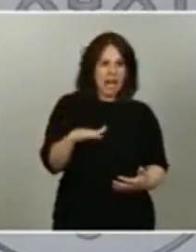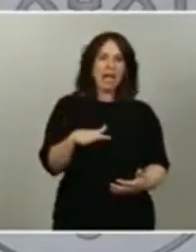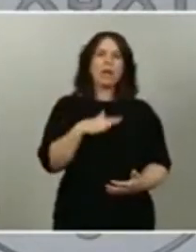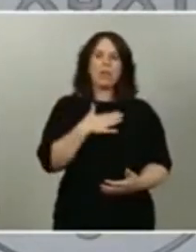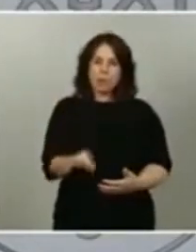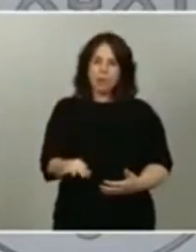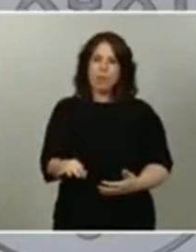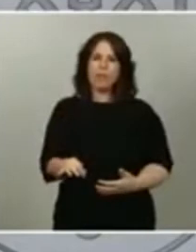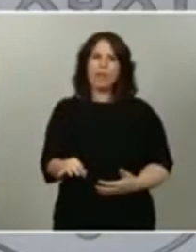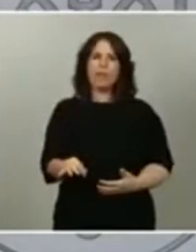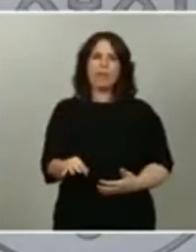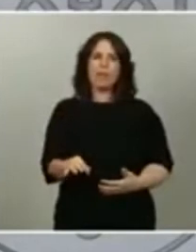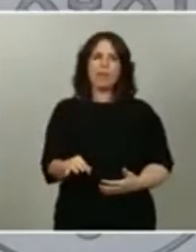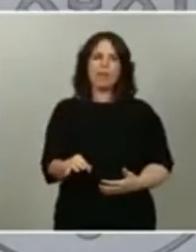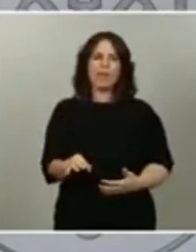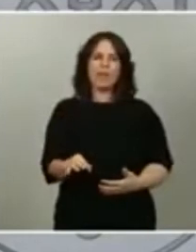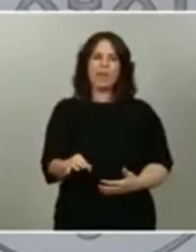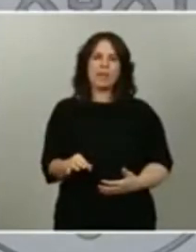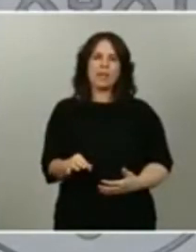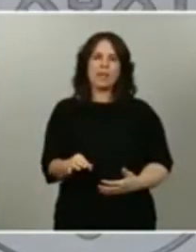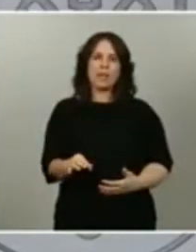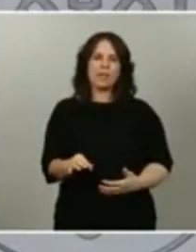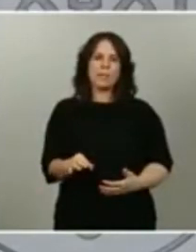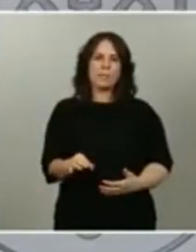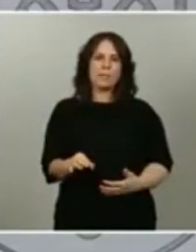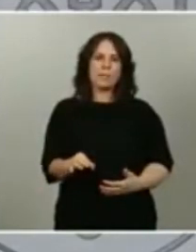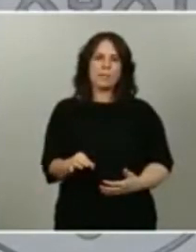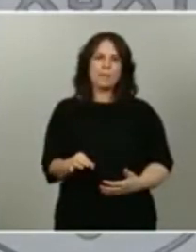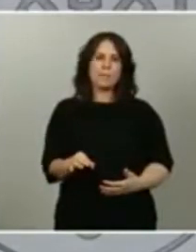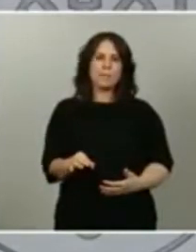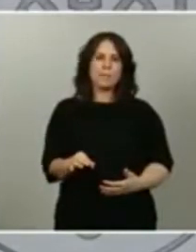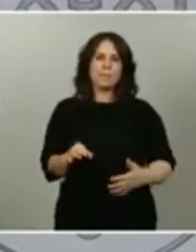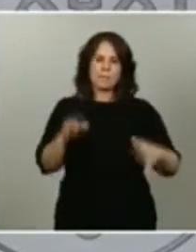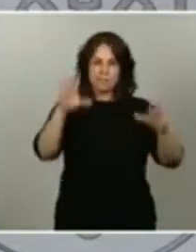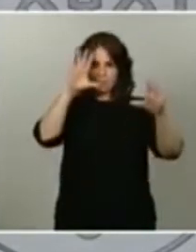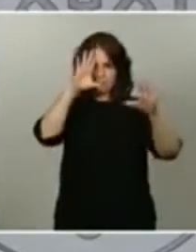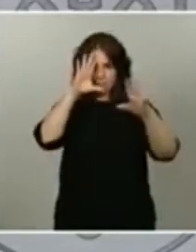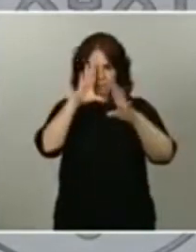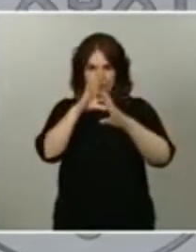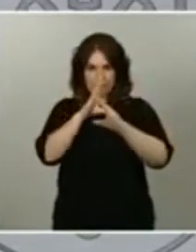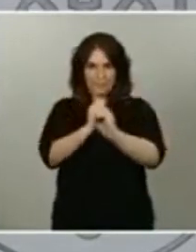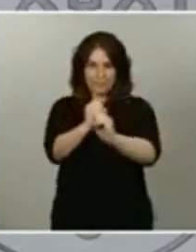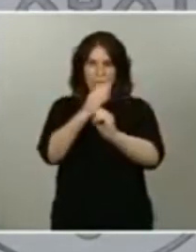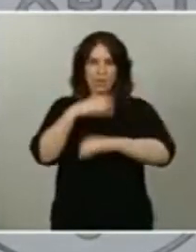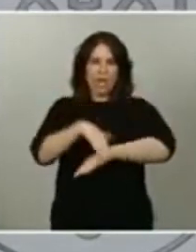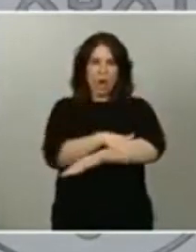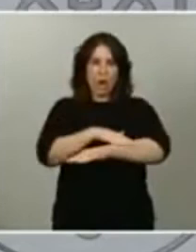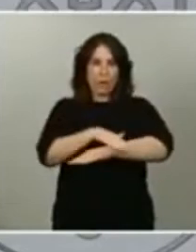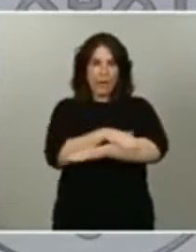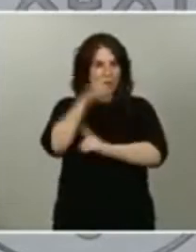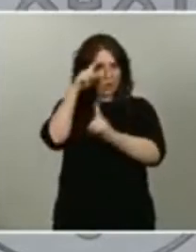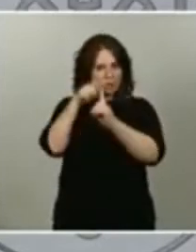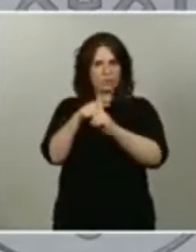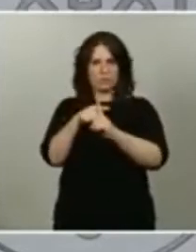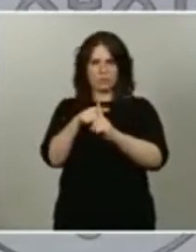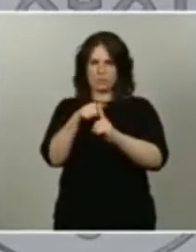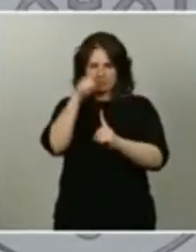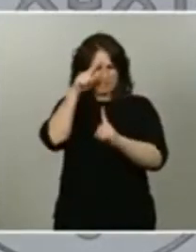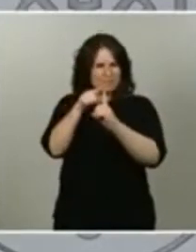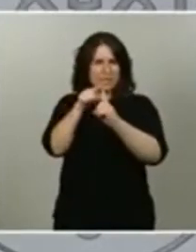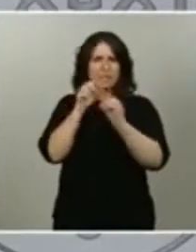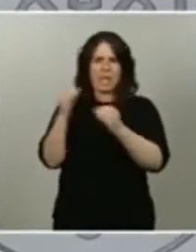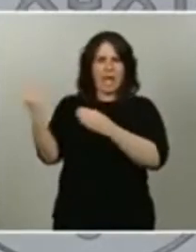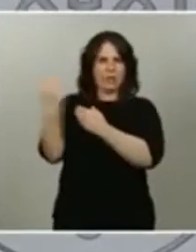en donde decía en mi intervención que el Gobierno tiene los cinco sentidos, como es en la ayuda europea. Saben ustedes que